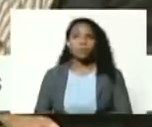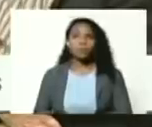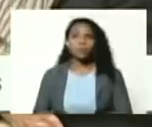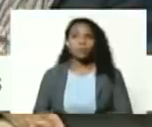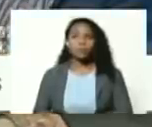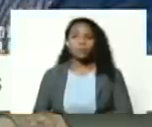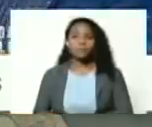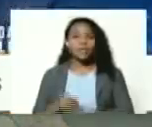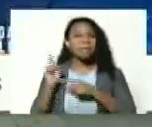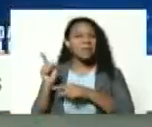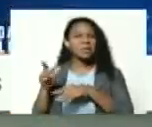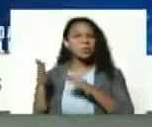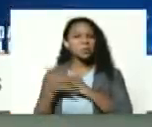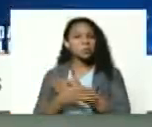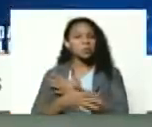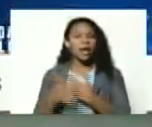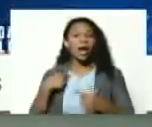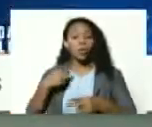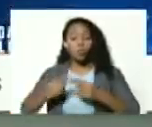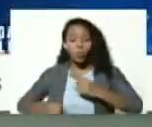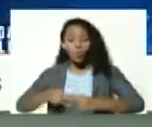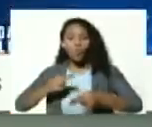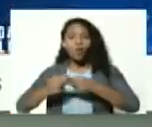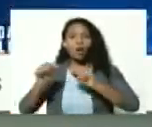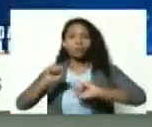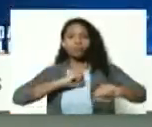y para eso había que construir un movimiento